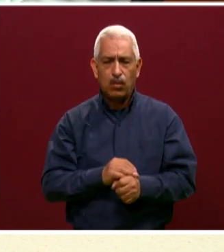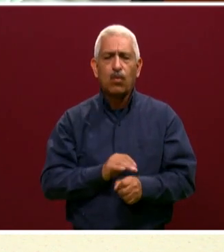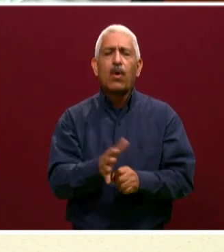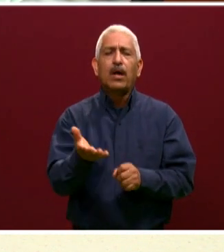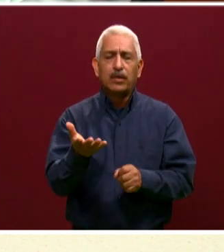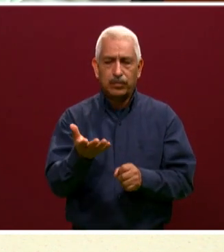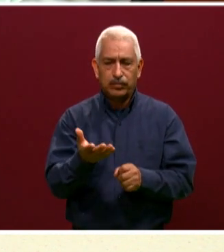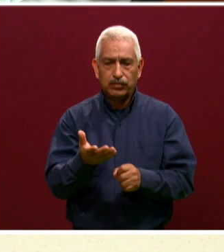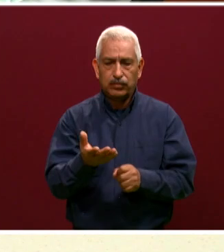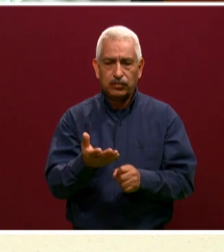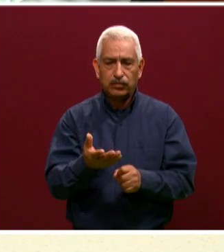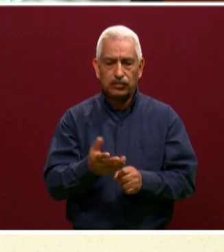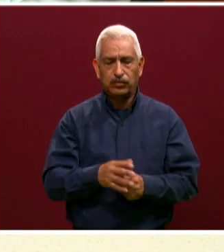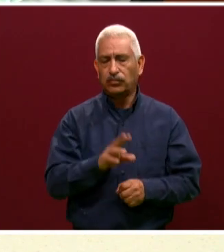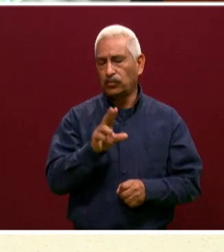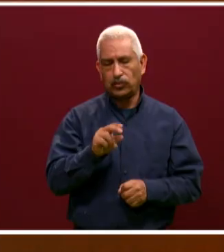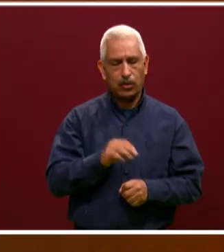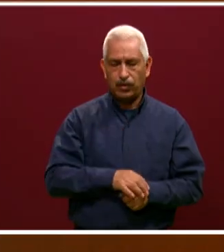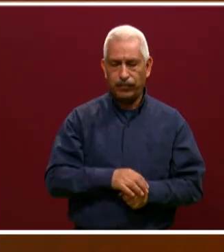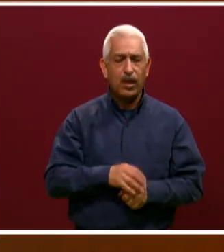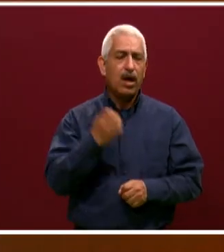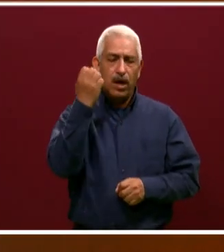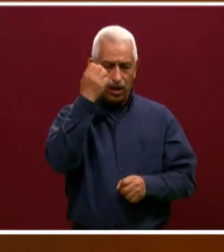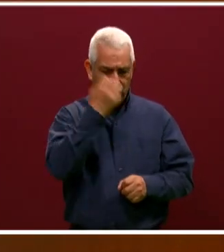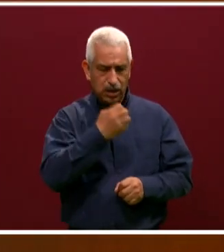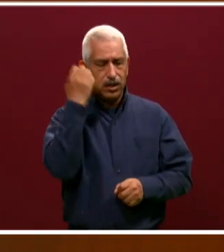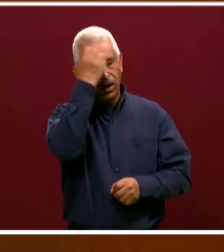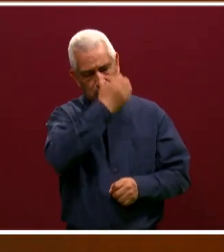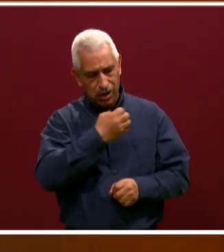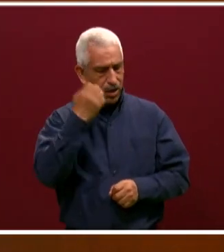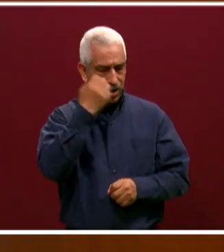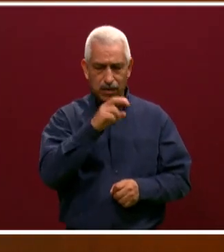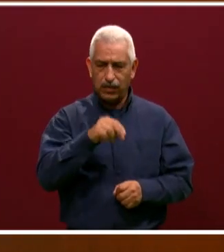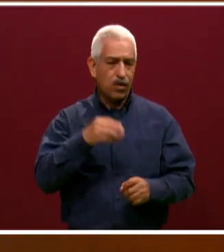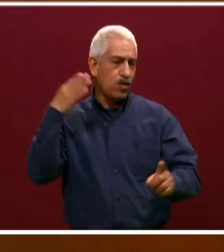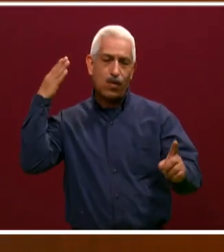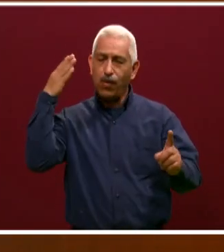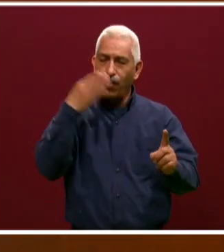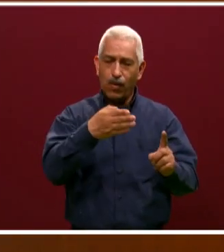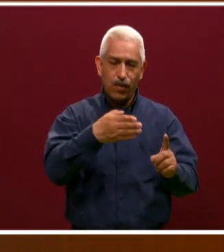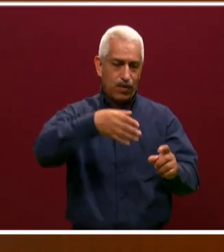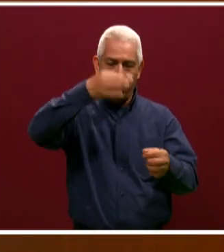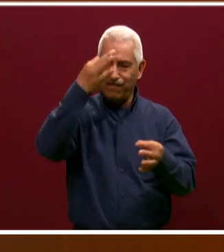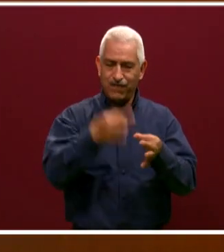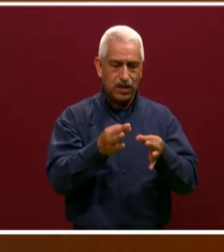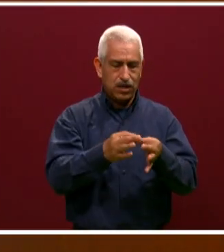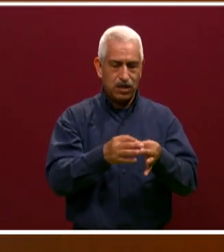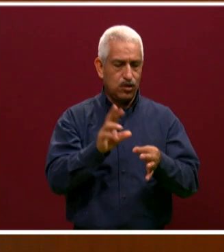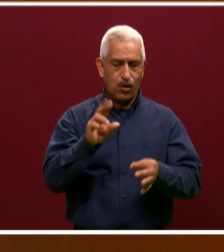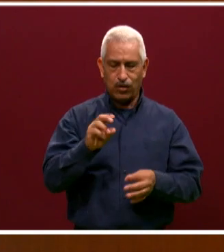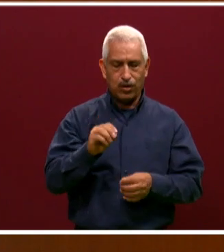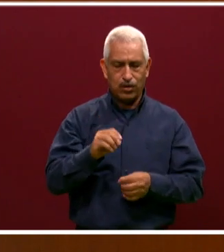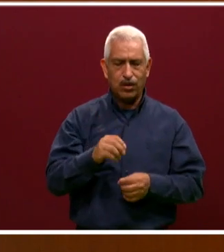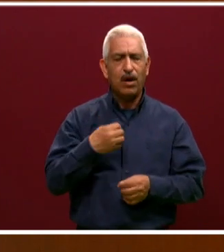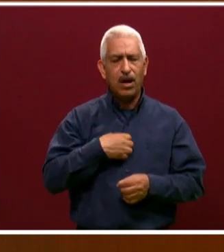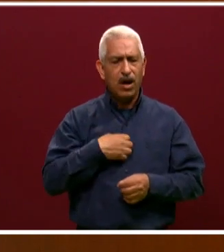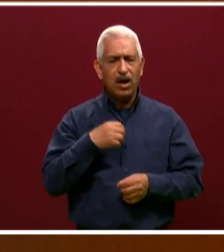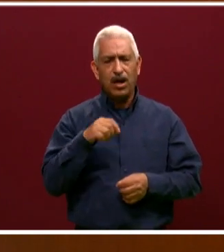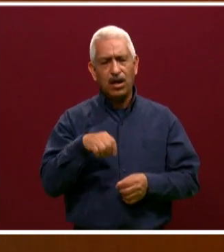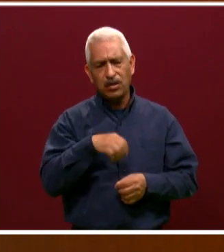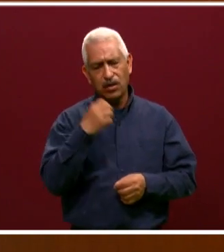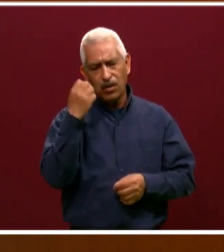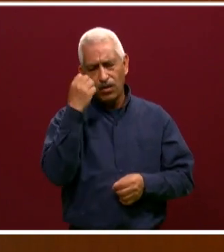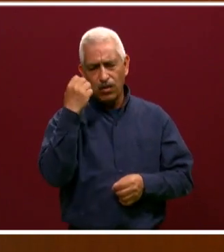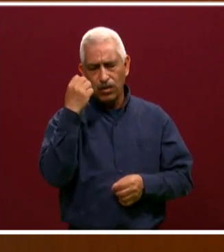tiene un fin de admisión propiamente o de decir tú no puedes entrar. Es un examen meramente diagnóstico